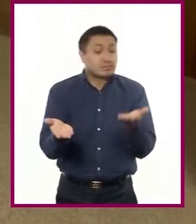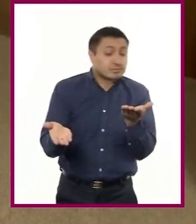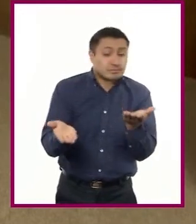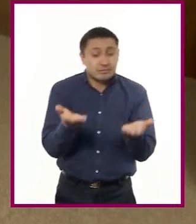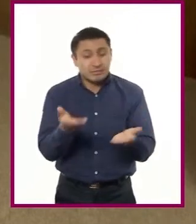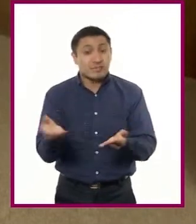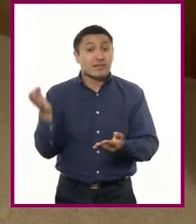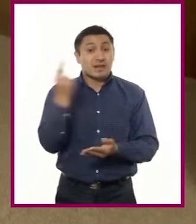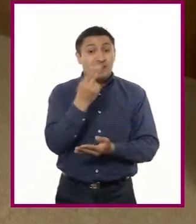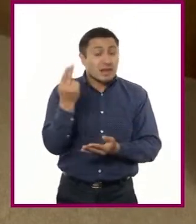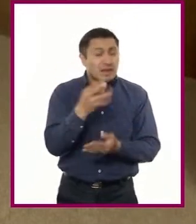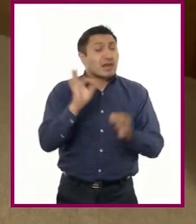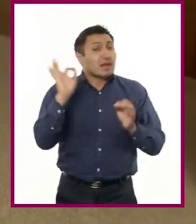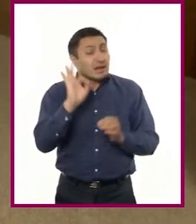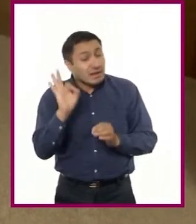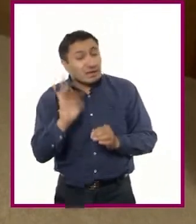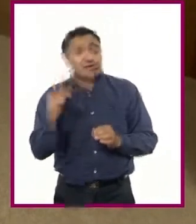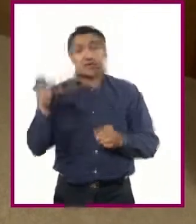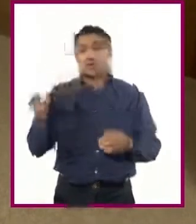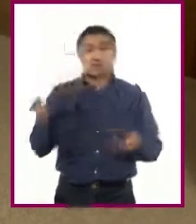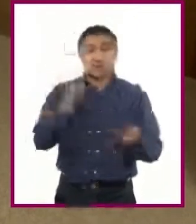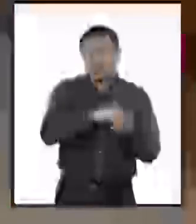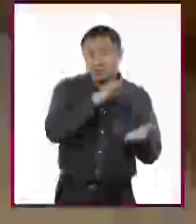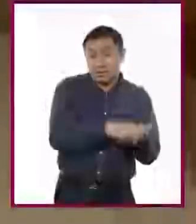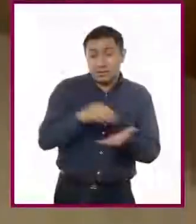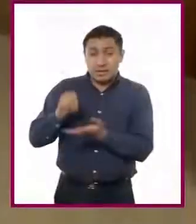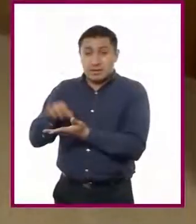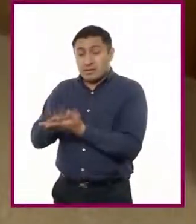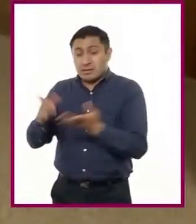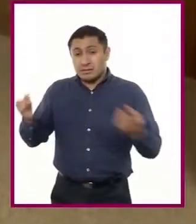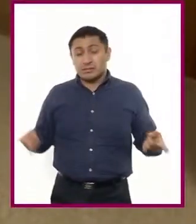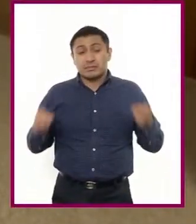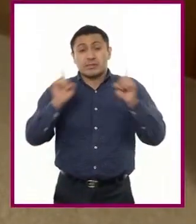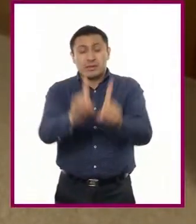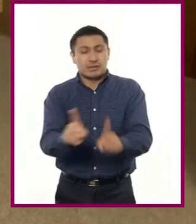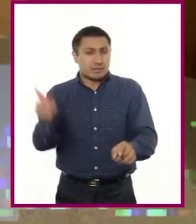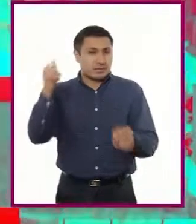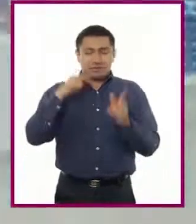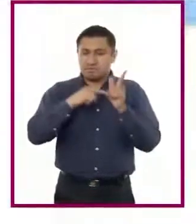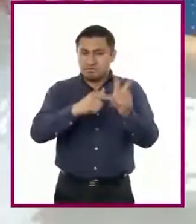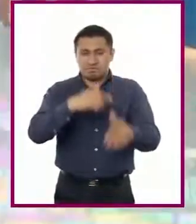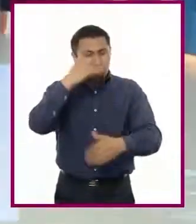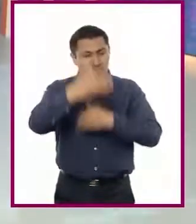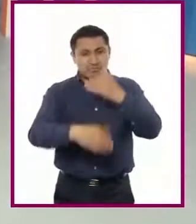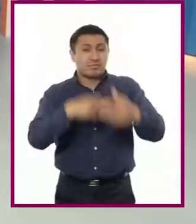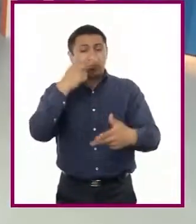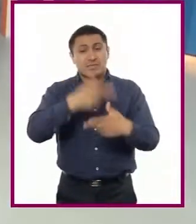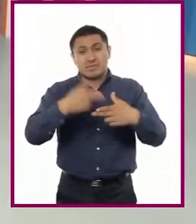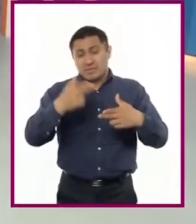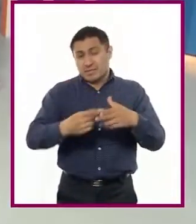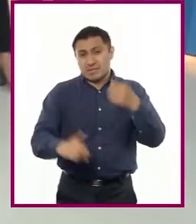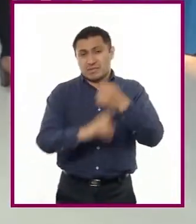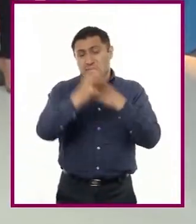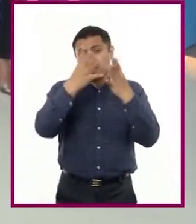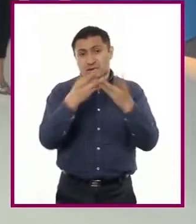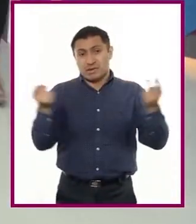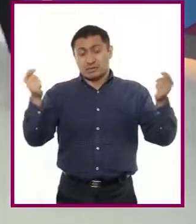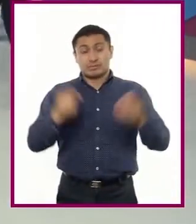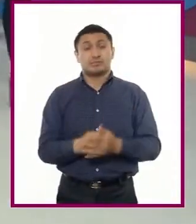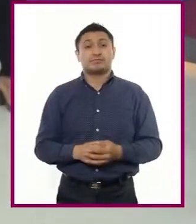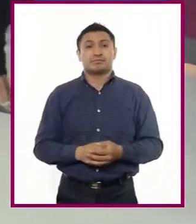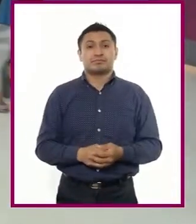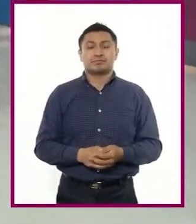que corroboren su declaración. Y así continúa el procedimiento hasta que se obtiene una resolución final. Maestro, como